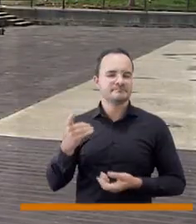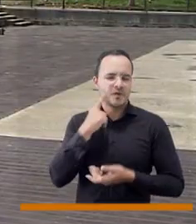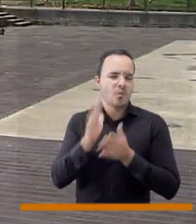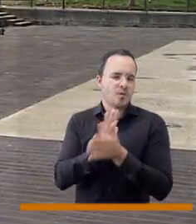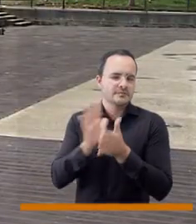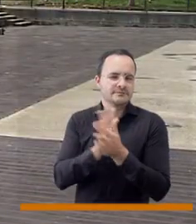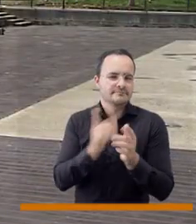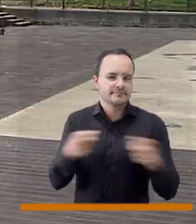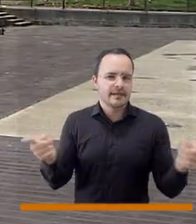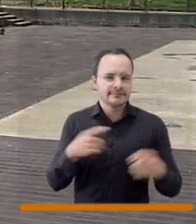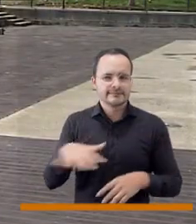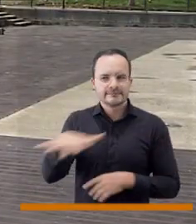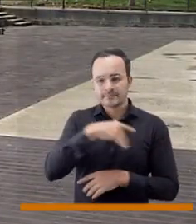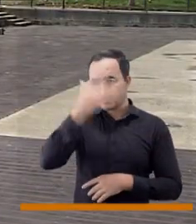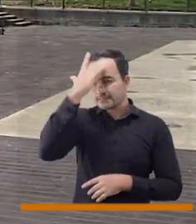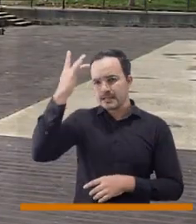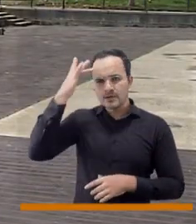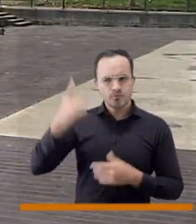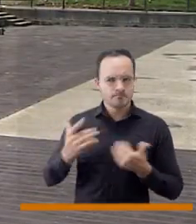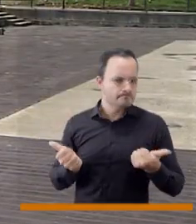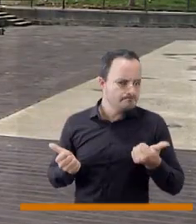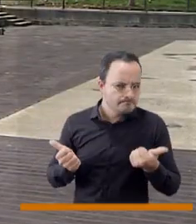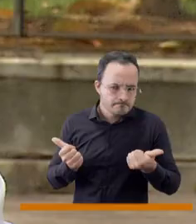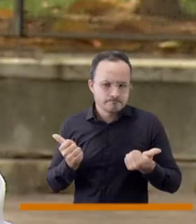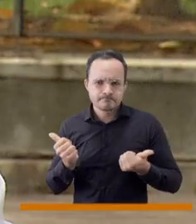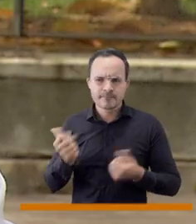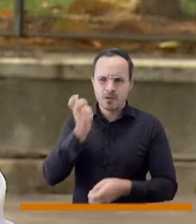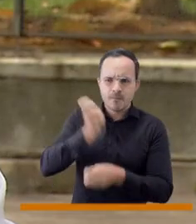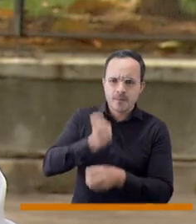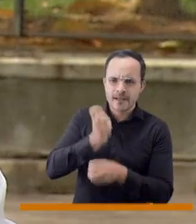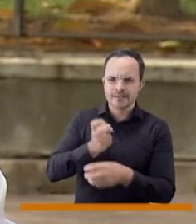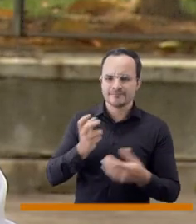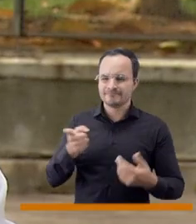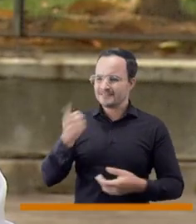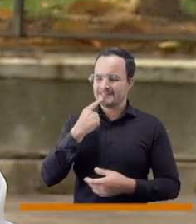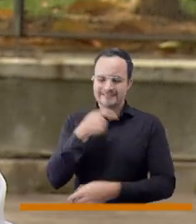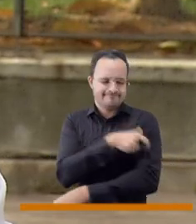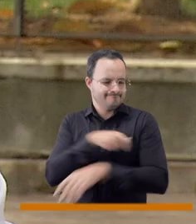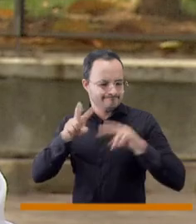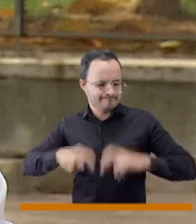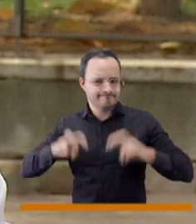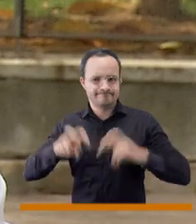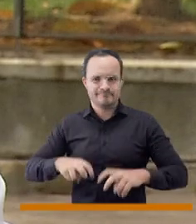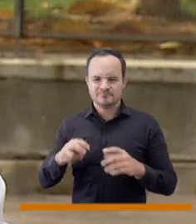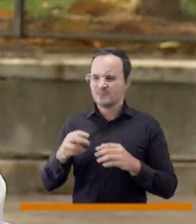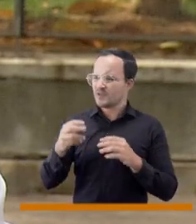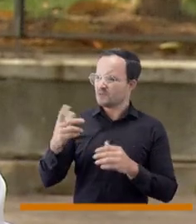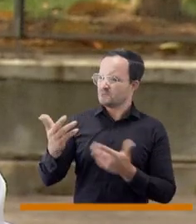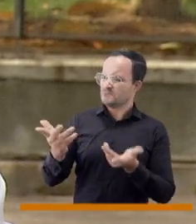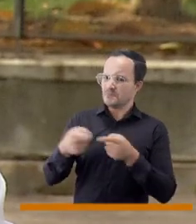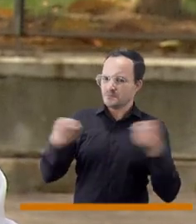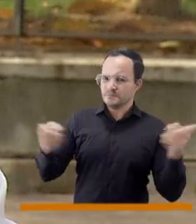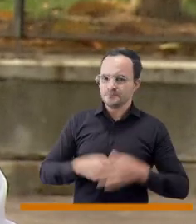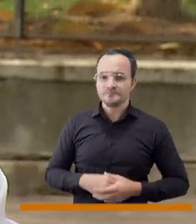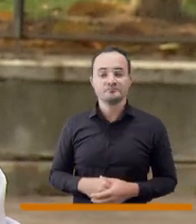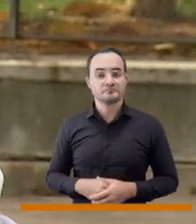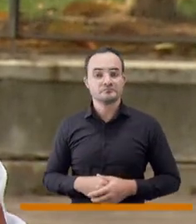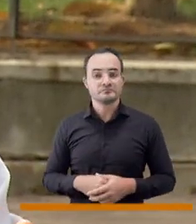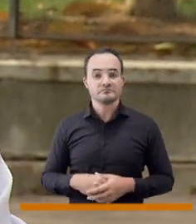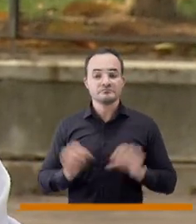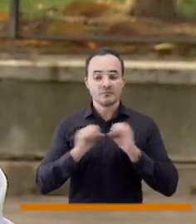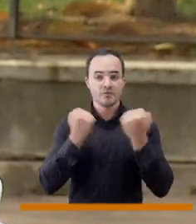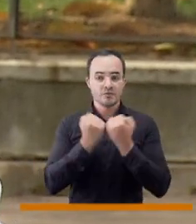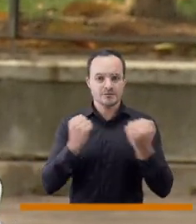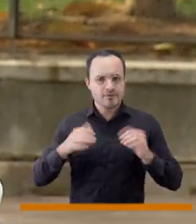acerca de qué tan dramática es la situación de salud mental para que haya debido abordarse de esta manera desde su perspectiva.